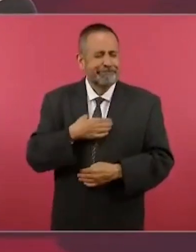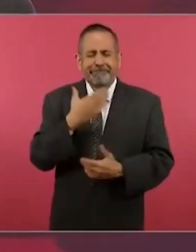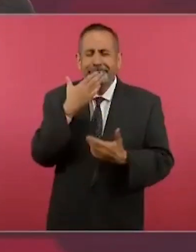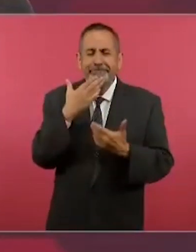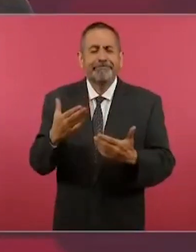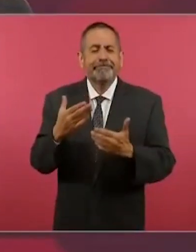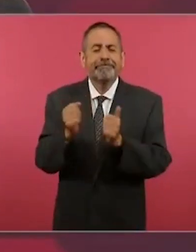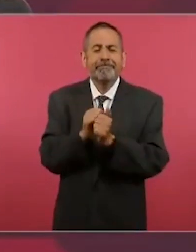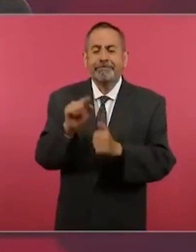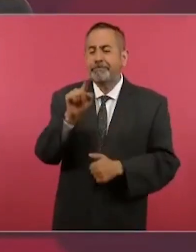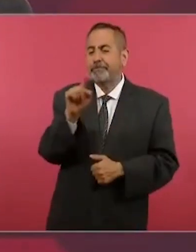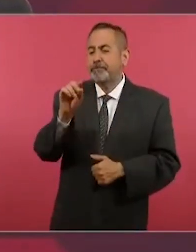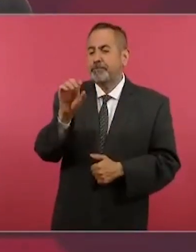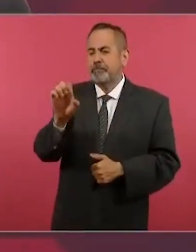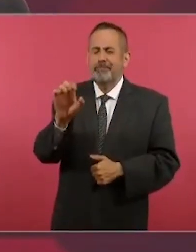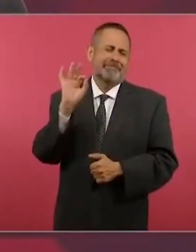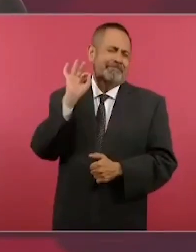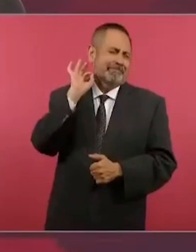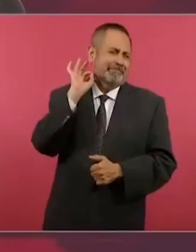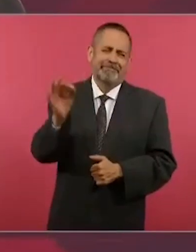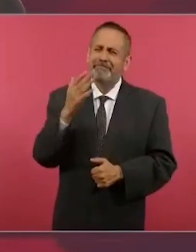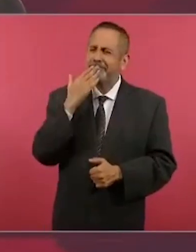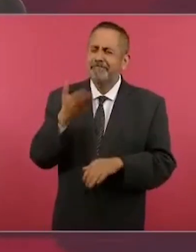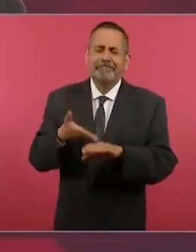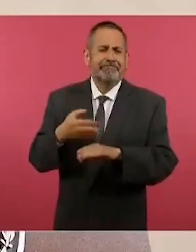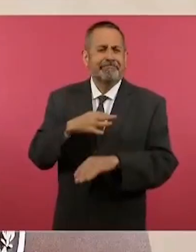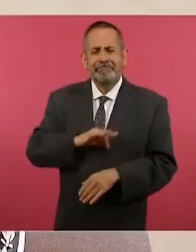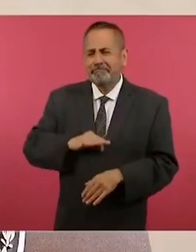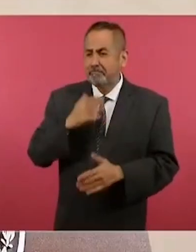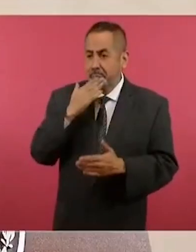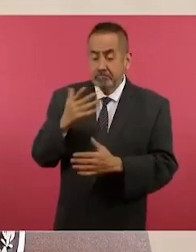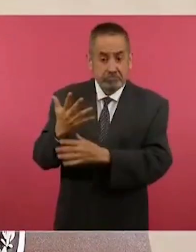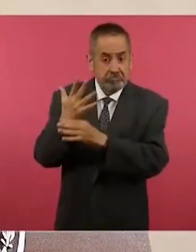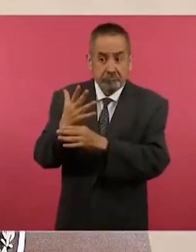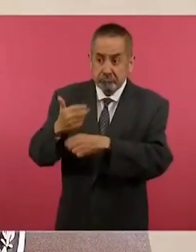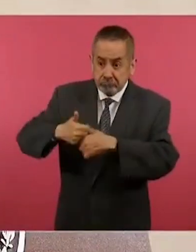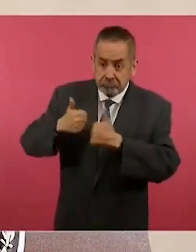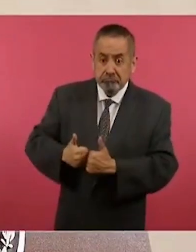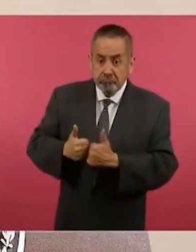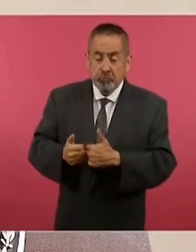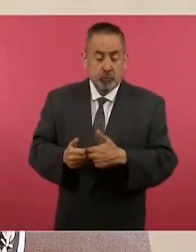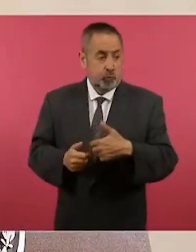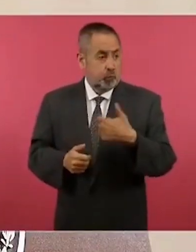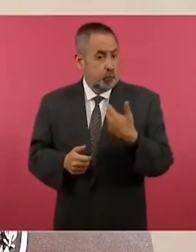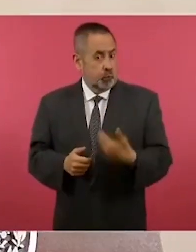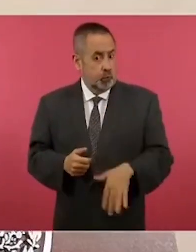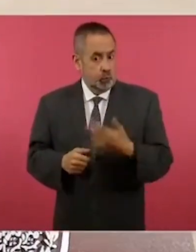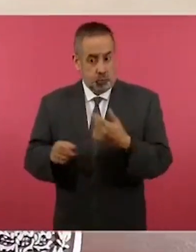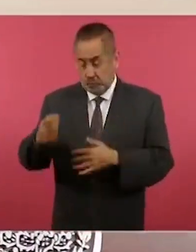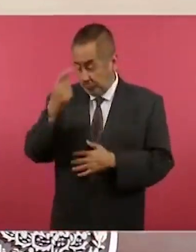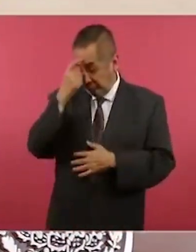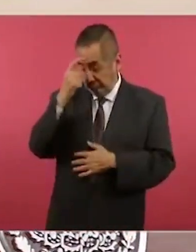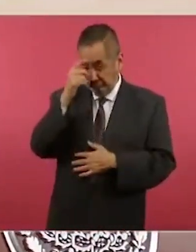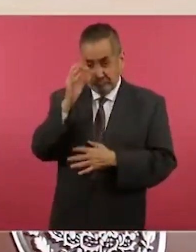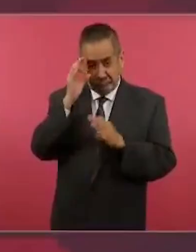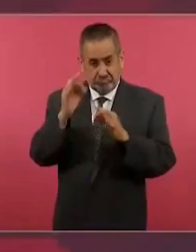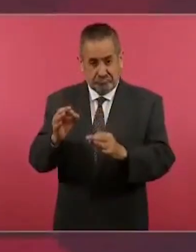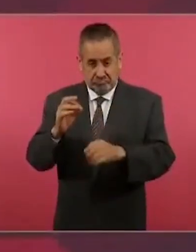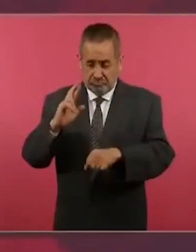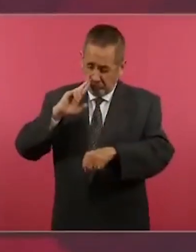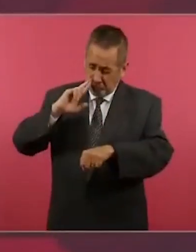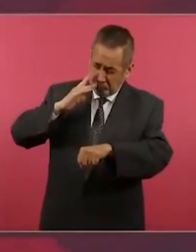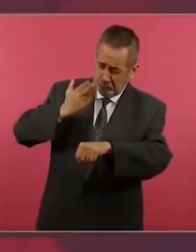planteé eso, de que actuó de manera muy